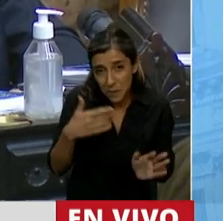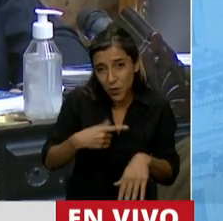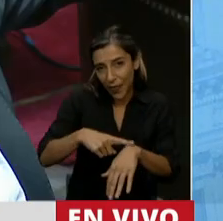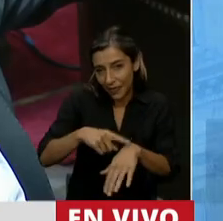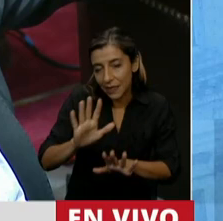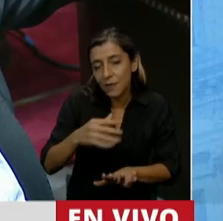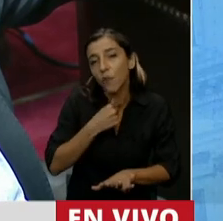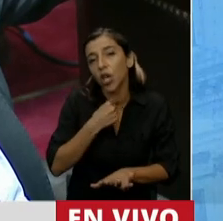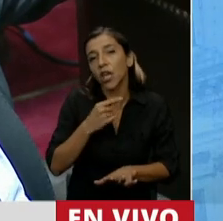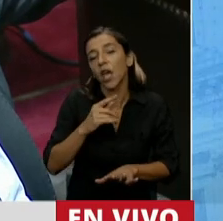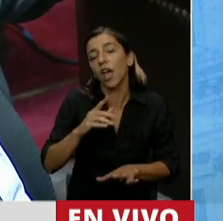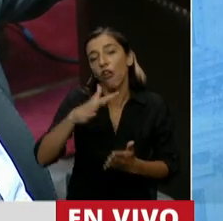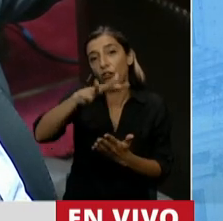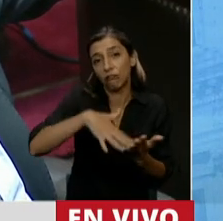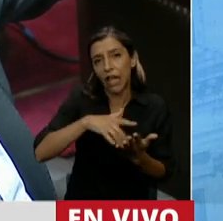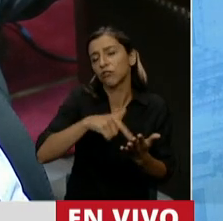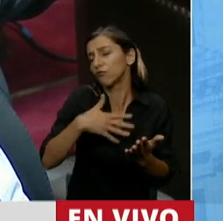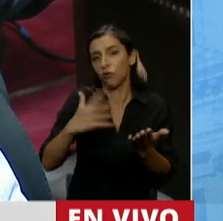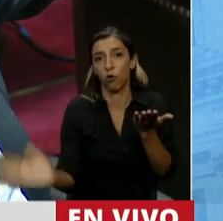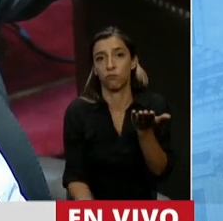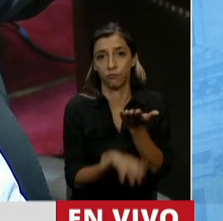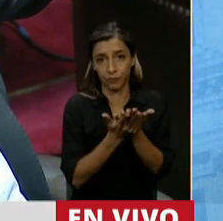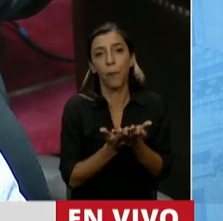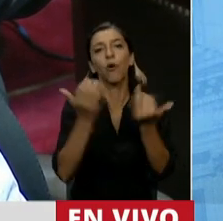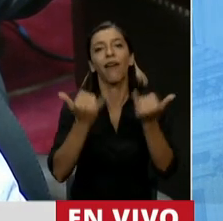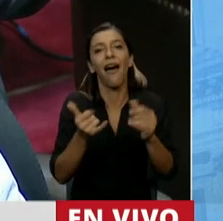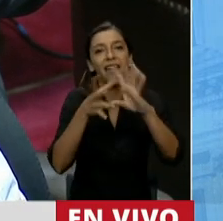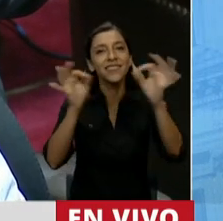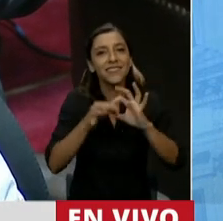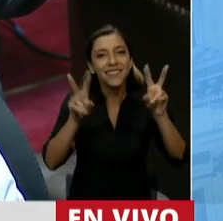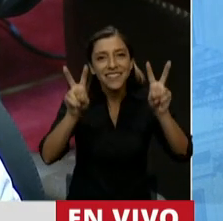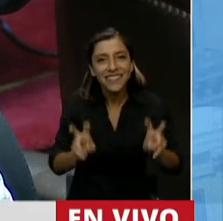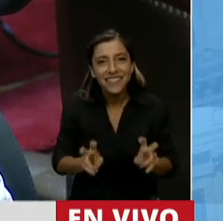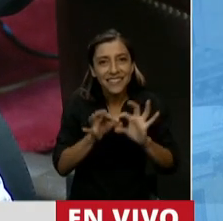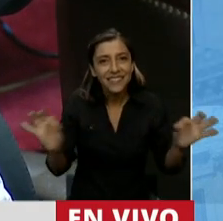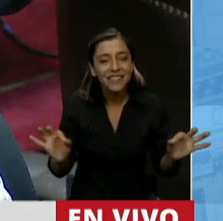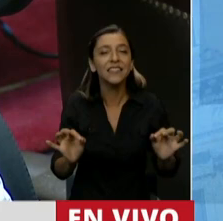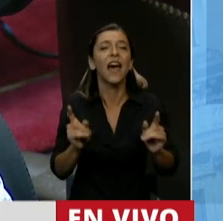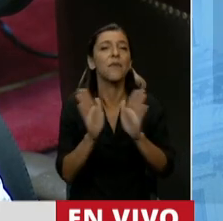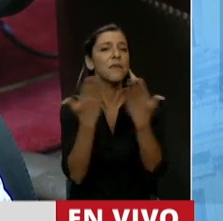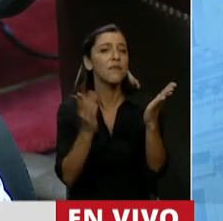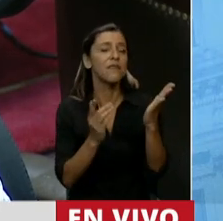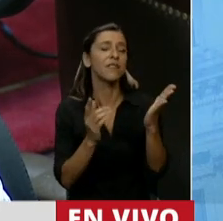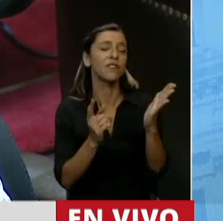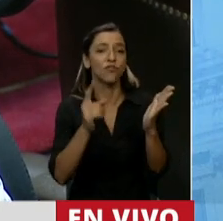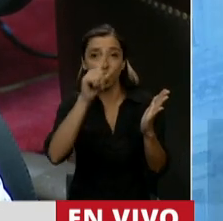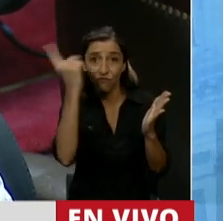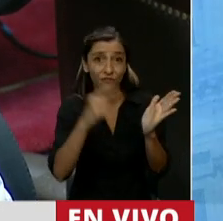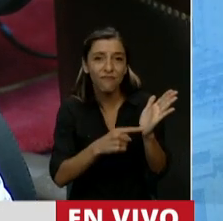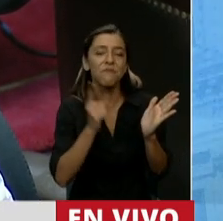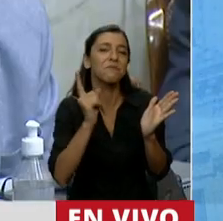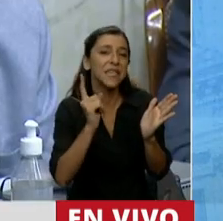para el texto que solicito insertar la cita de los párrafos de nuestra Constitución y de los Tratados